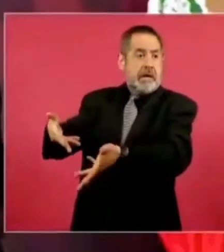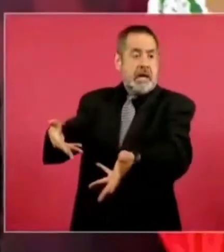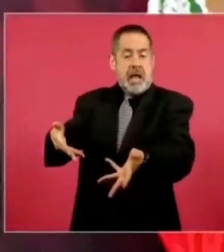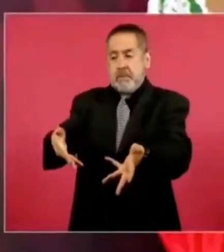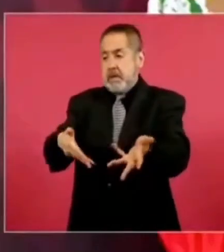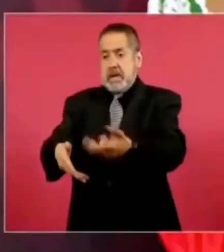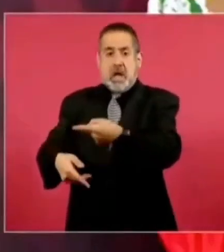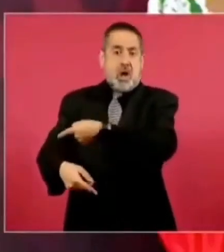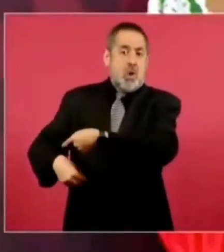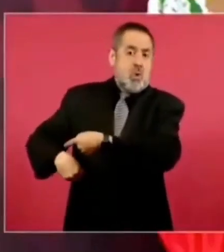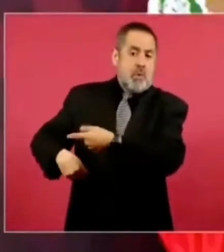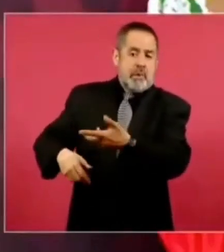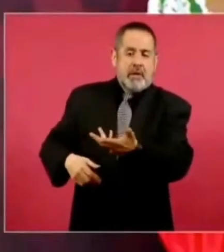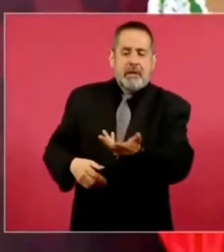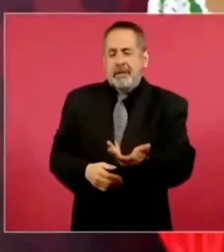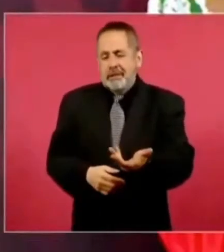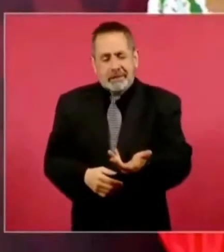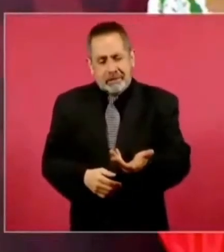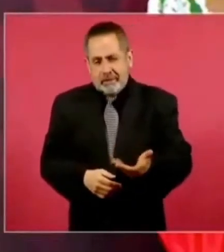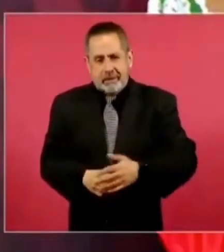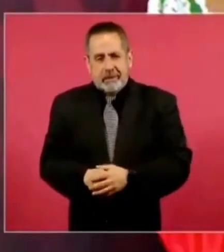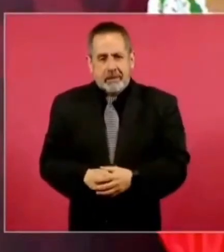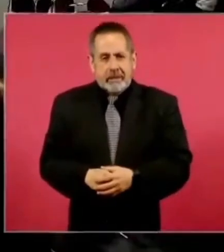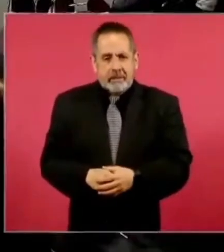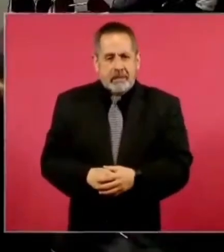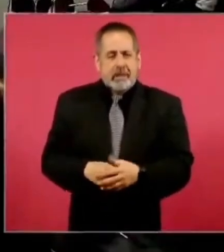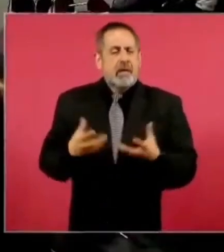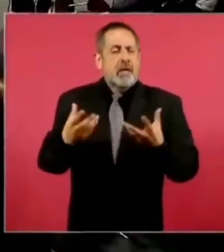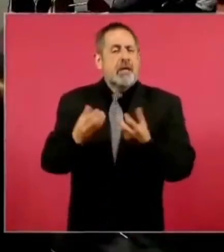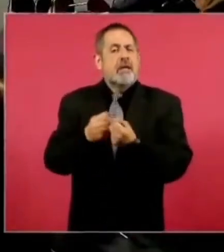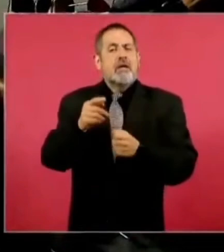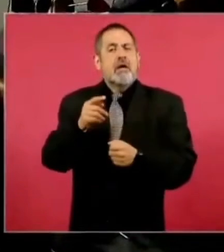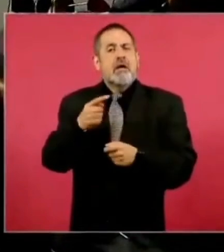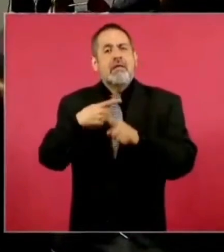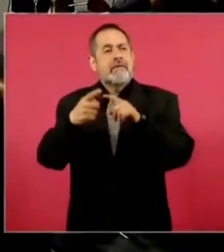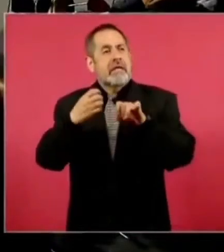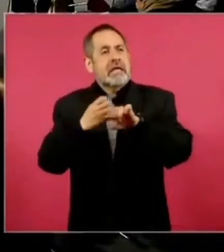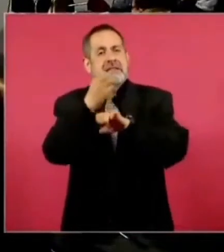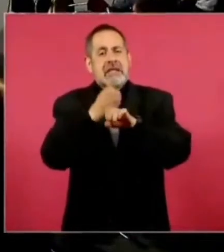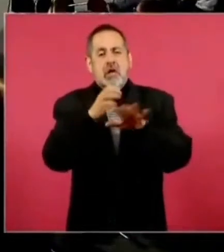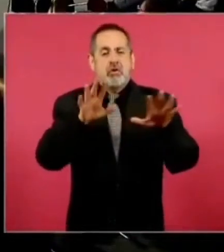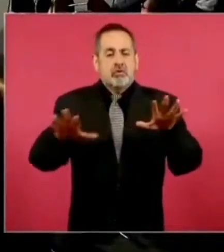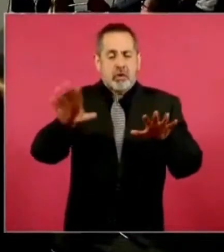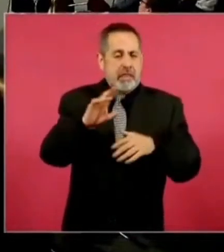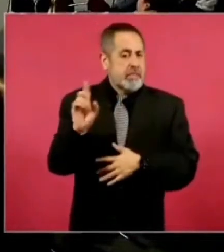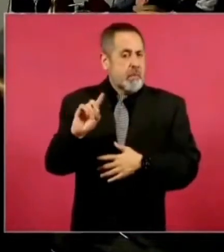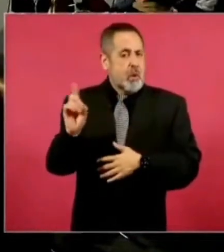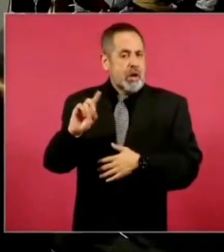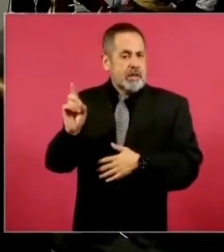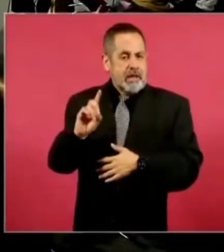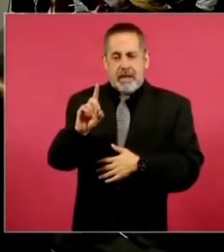a los estados donde gobiernan los del partido demócrata.